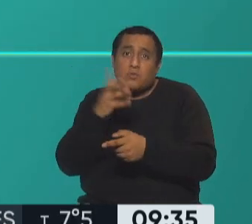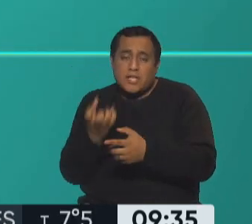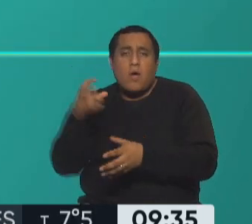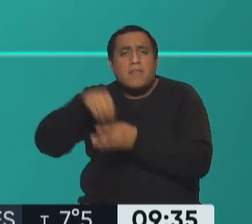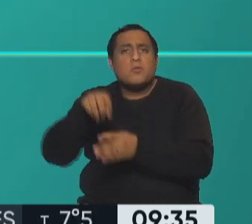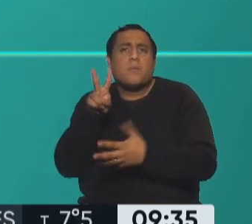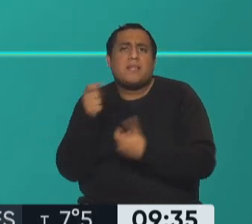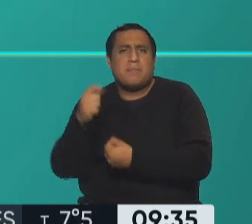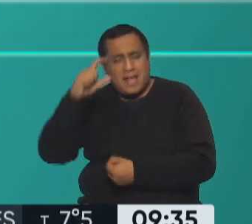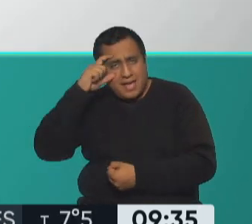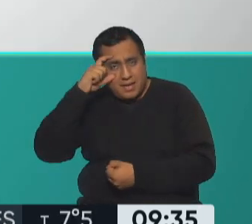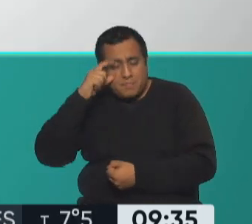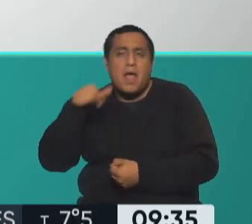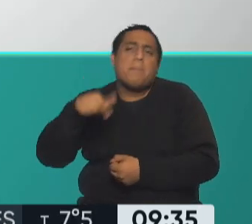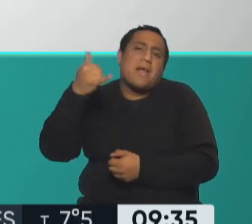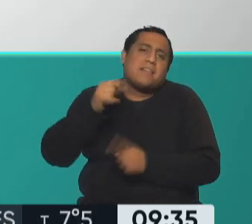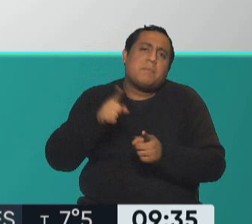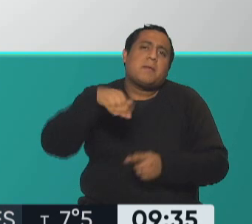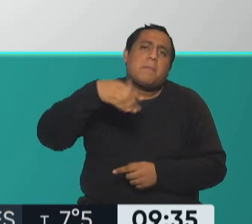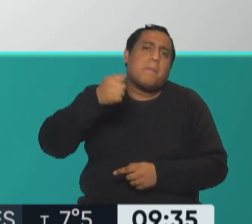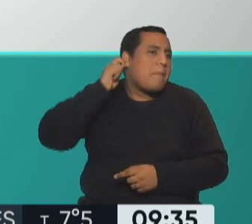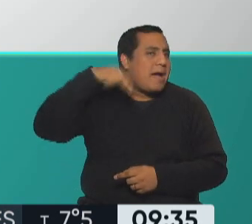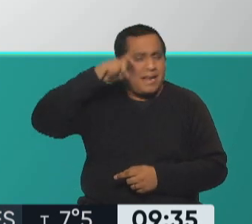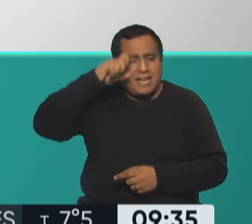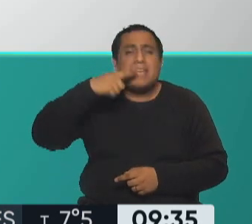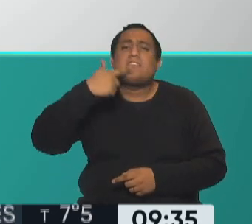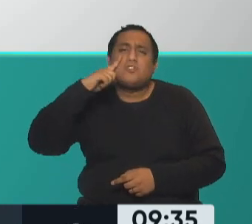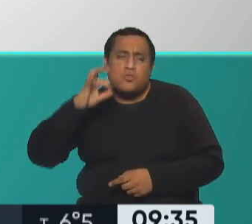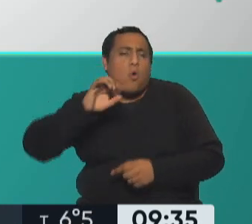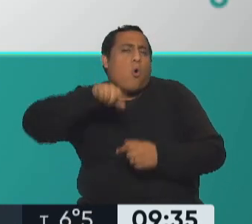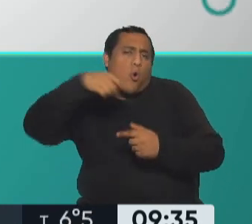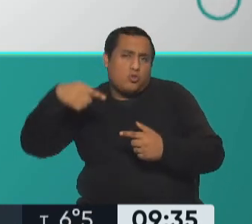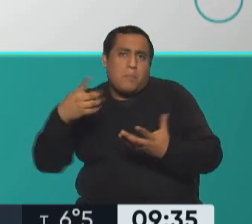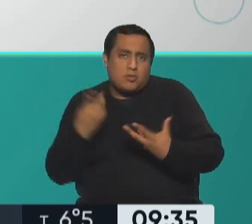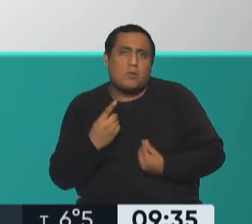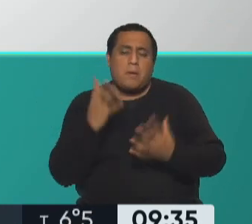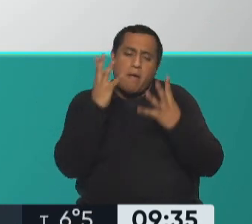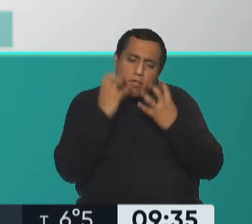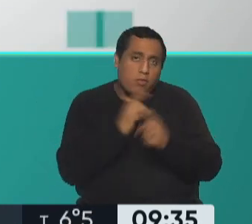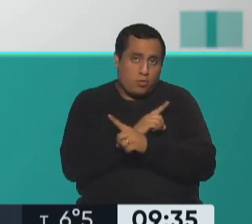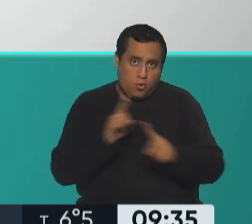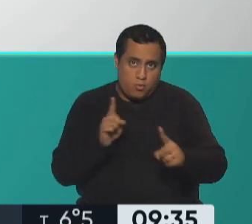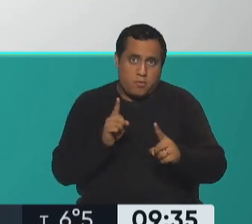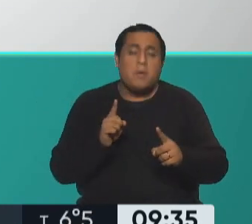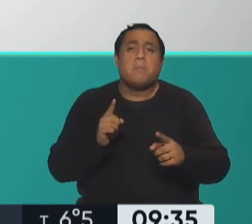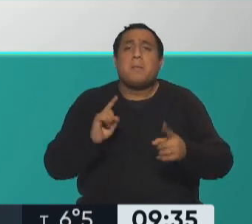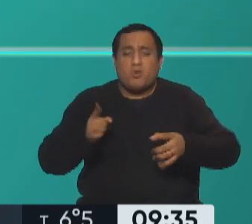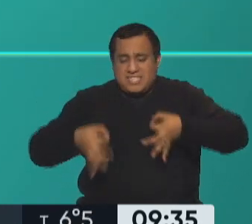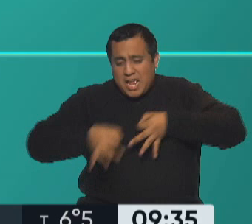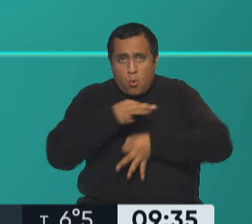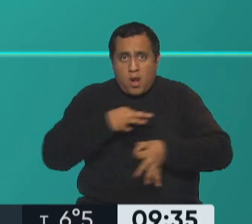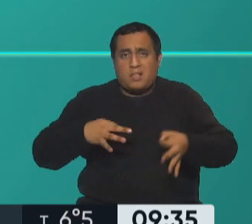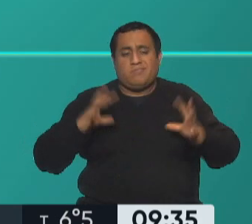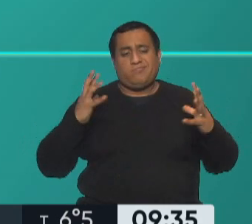minerales, como por ejemplo, selenio y magnesio, que son fuentes también antioxidantes. Protegen a las células de la oxidación que